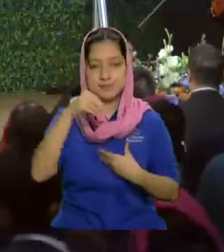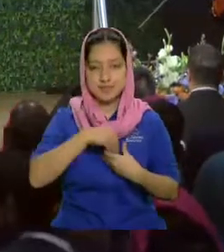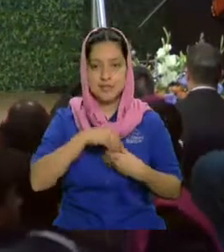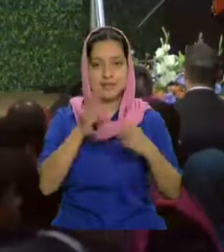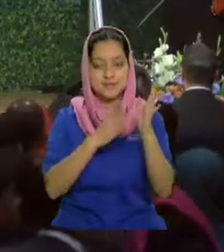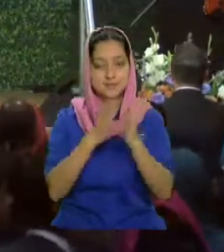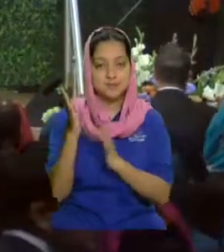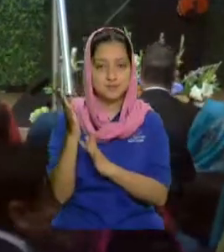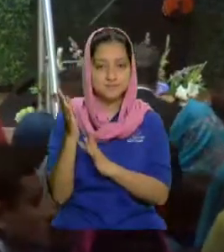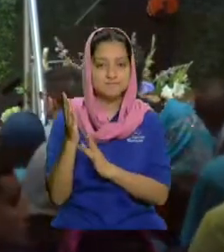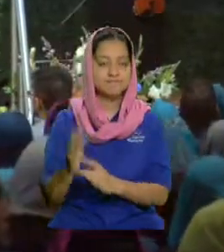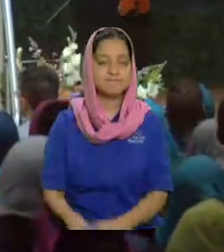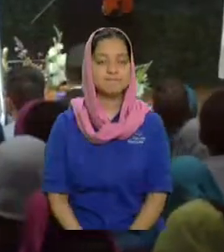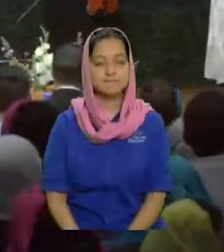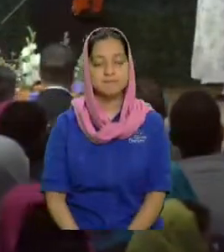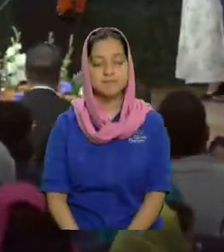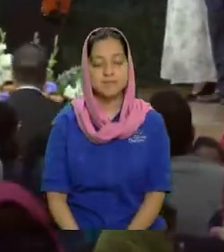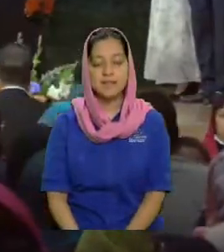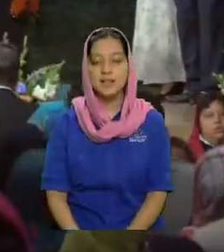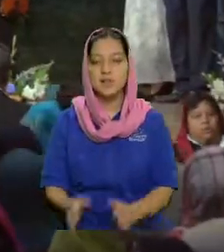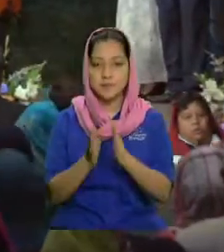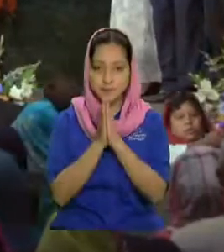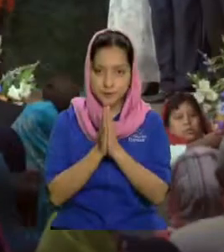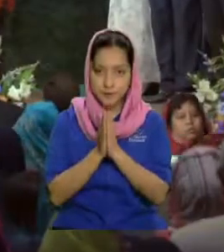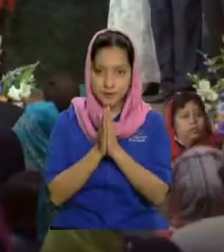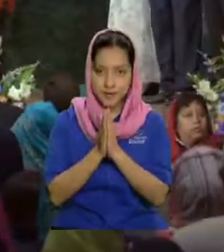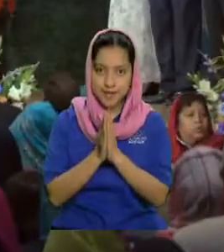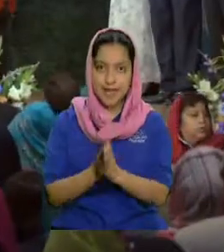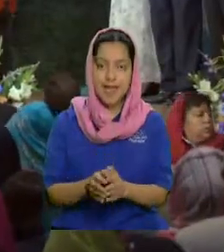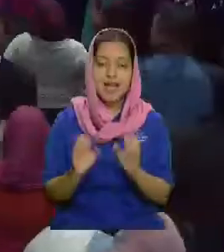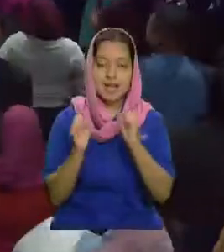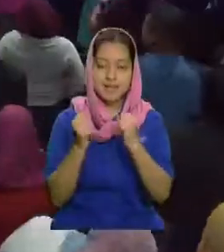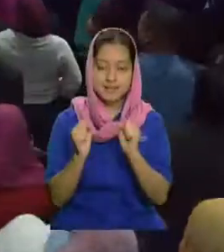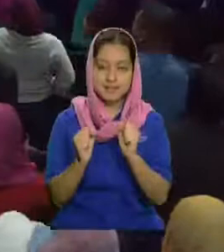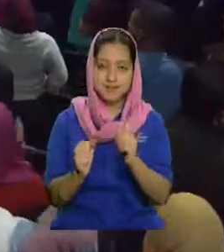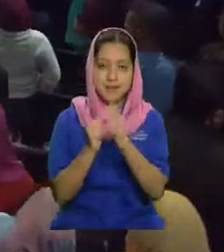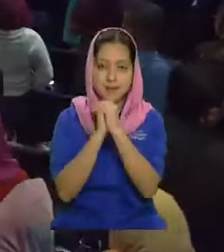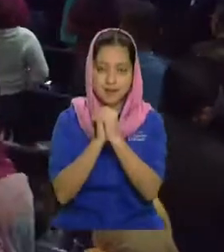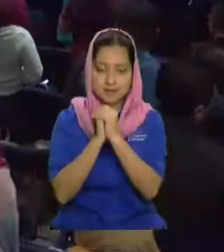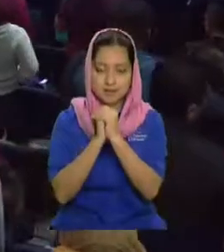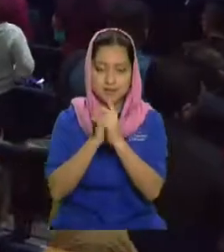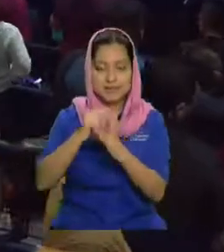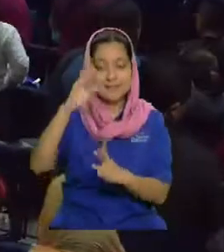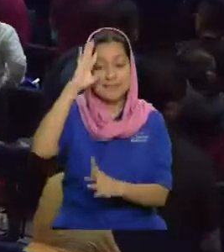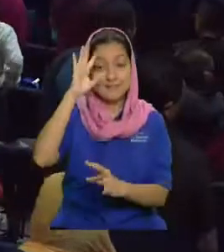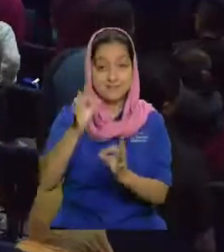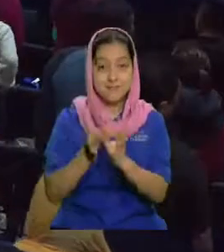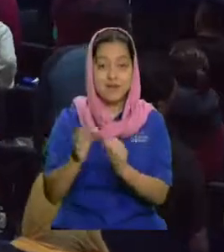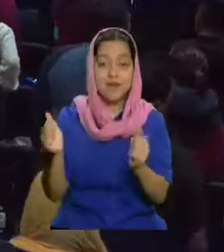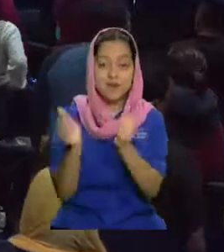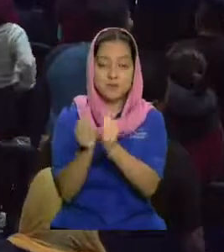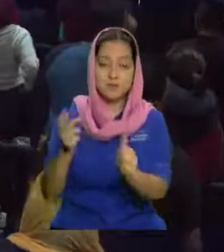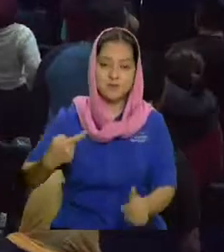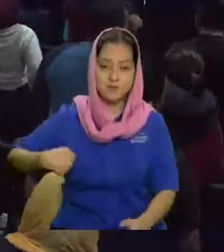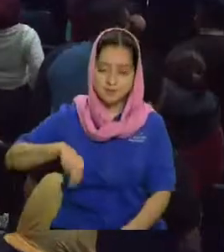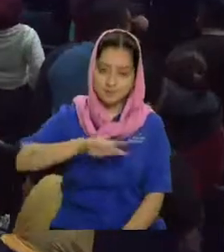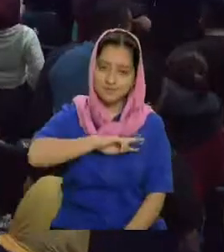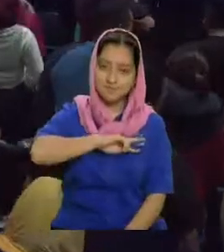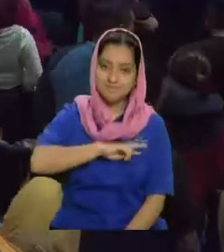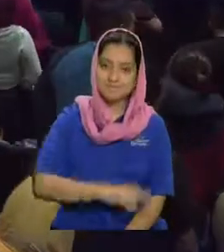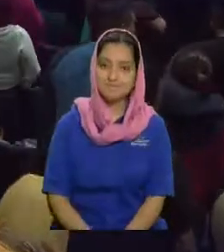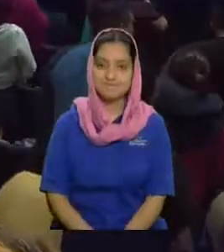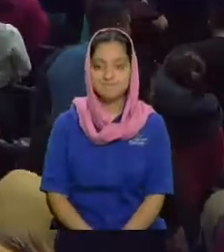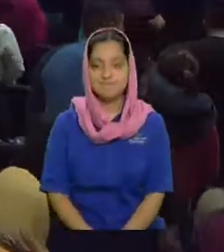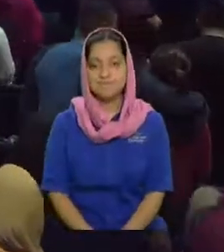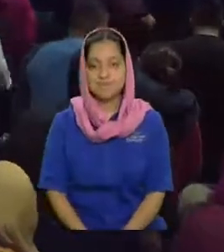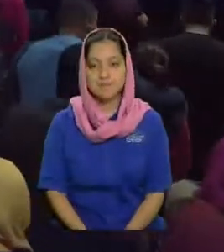oigo el regocijo del aplauso pero no sé por dónde viene la persona acá de este lado lo vamos a